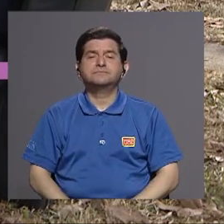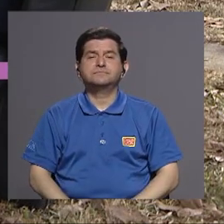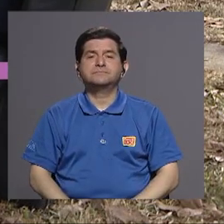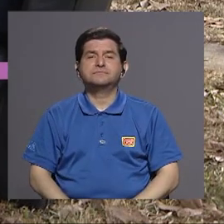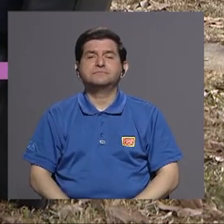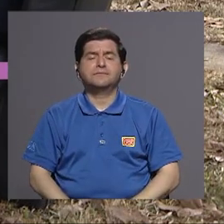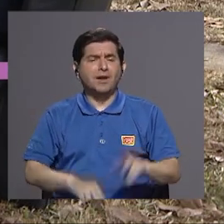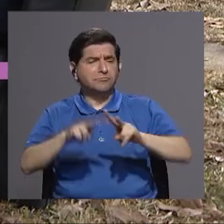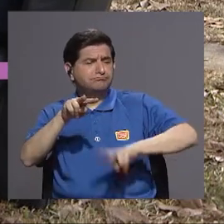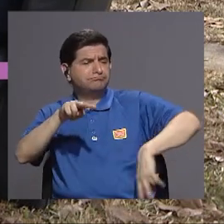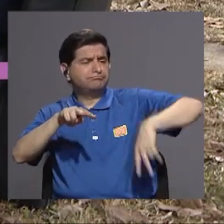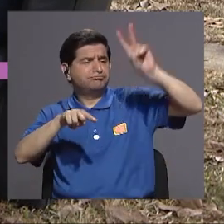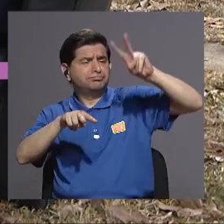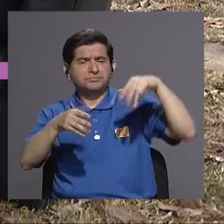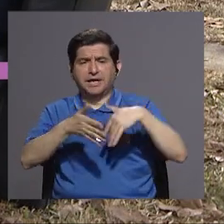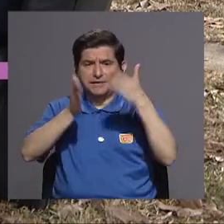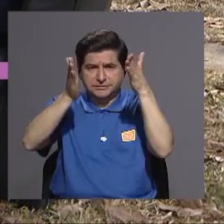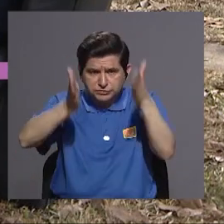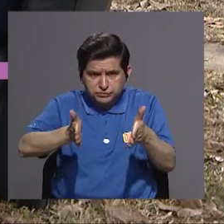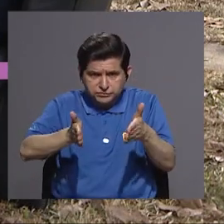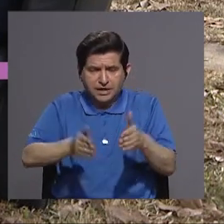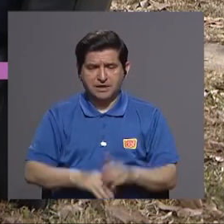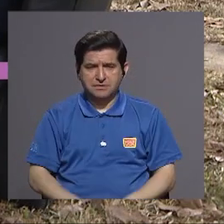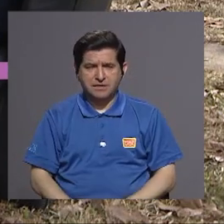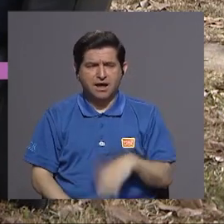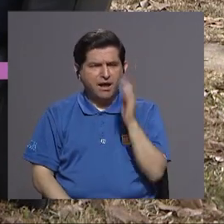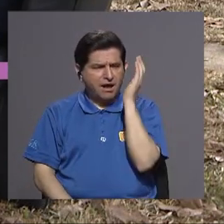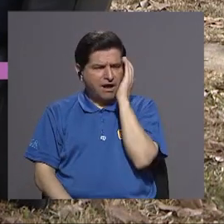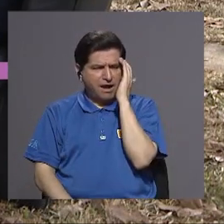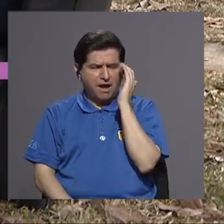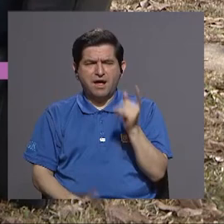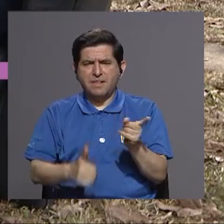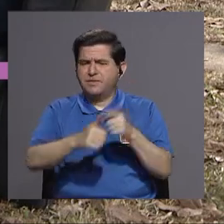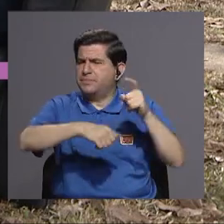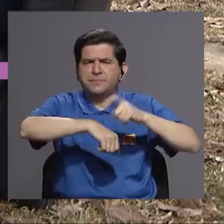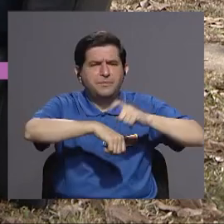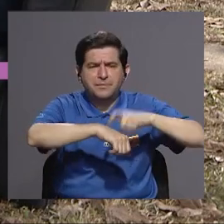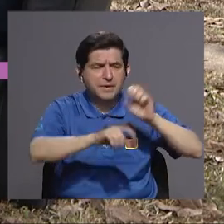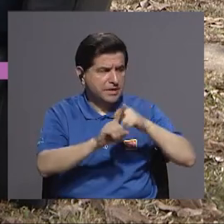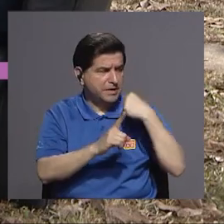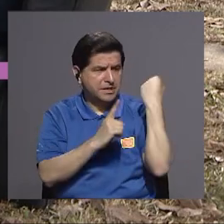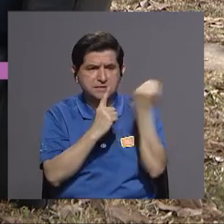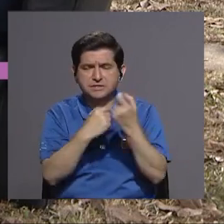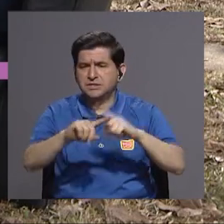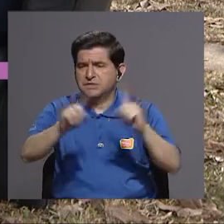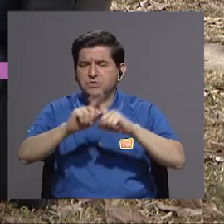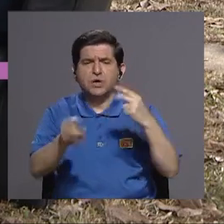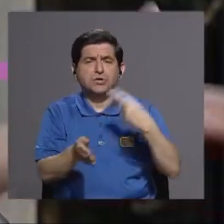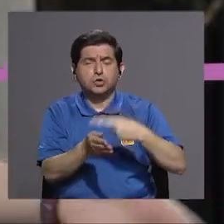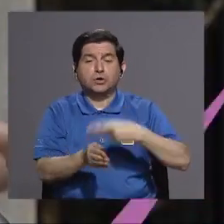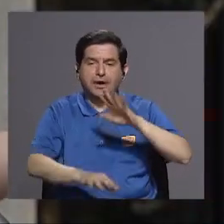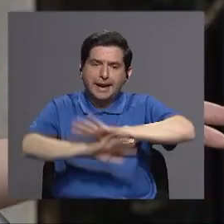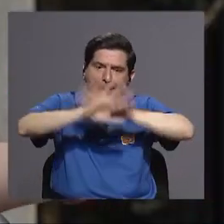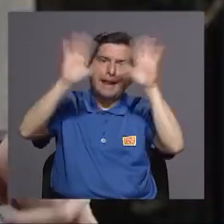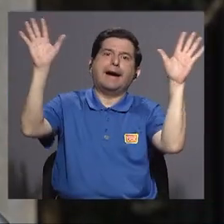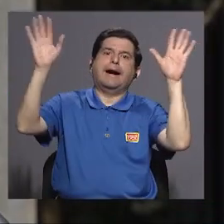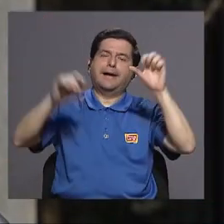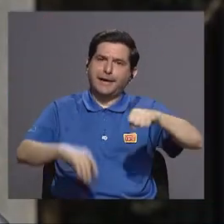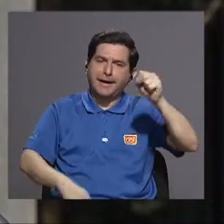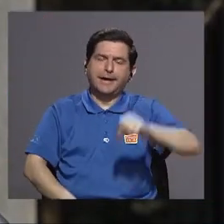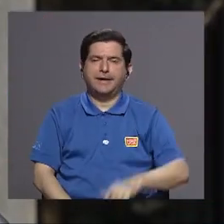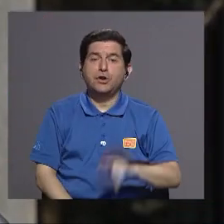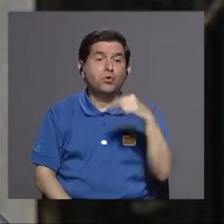bueno la ventaja es que los estudiantes conocen de primera mano las situaciones en los hospitales van viendo claro